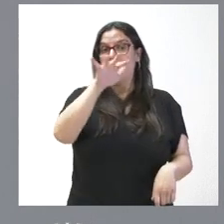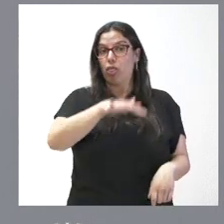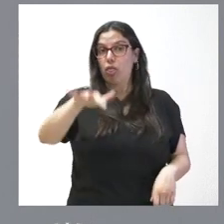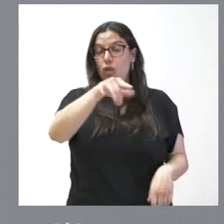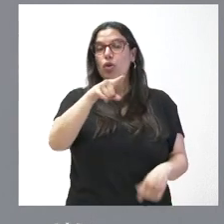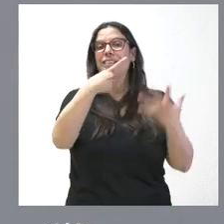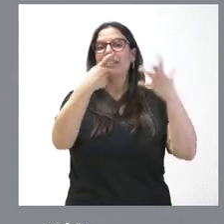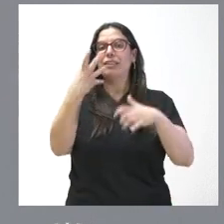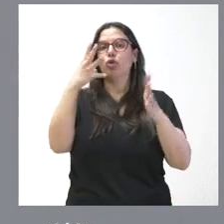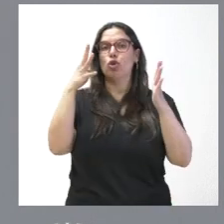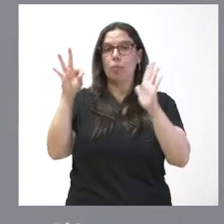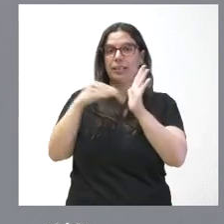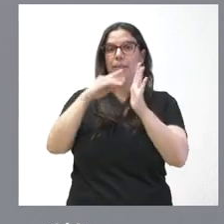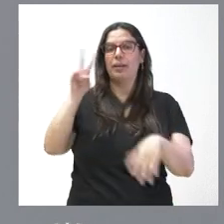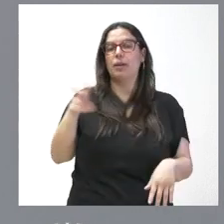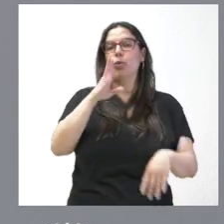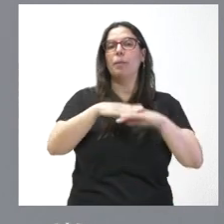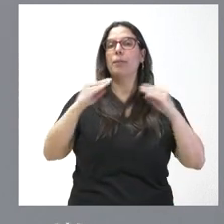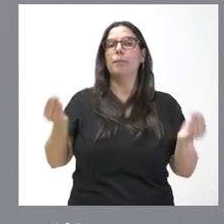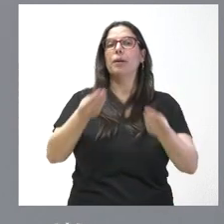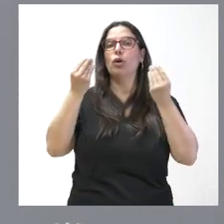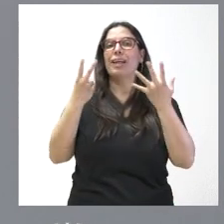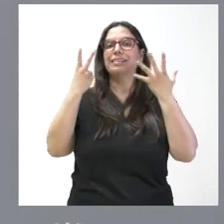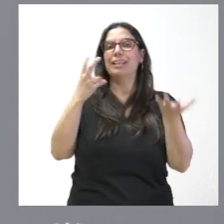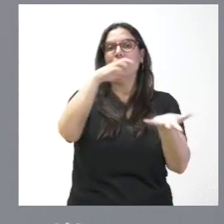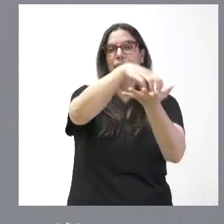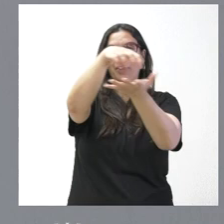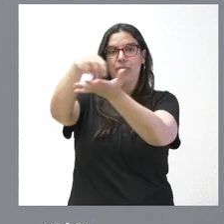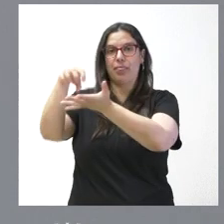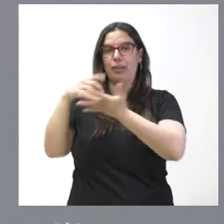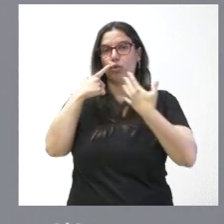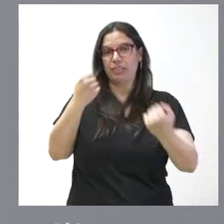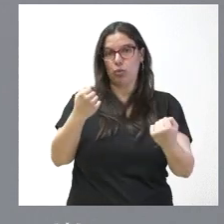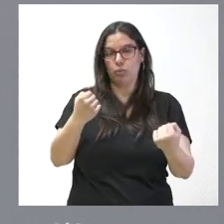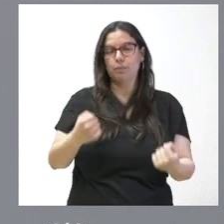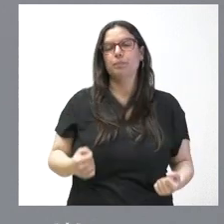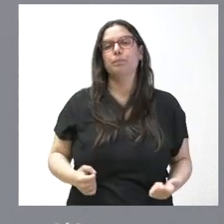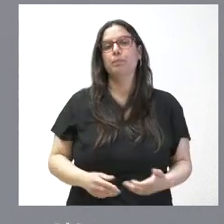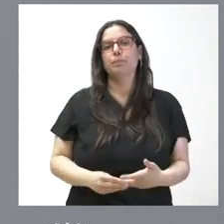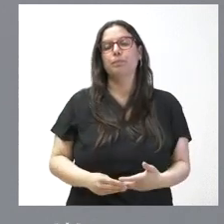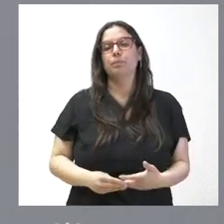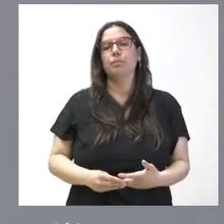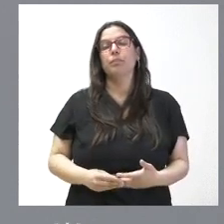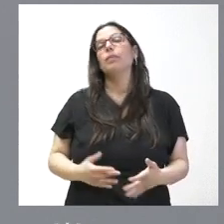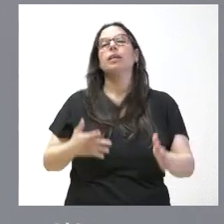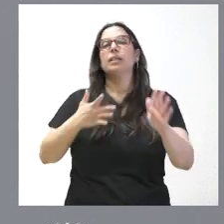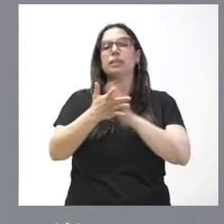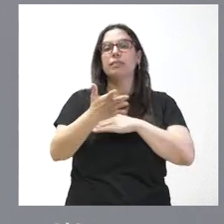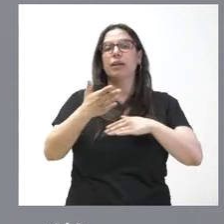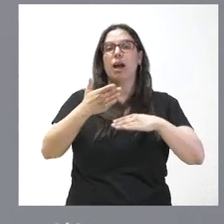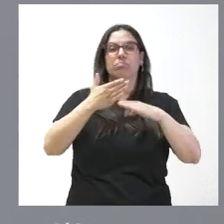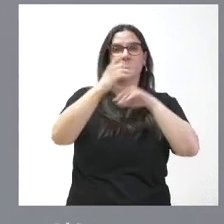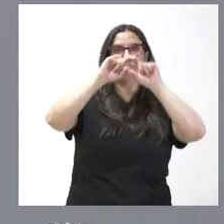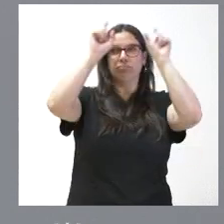690.000 euros para la mejora de siete centros de salud. Se sustituye la carpintería,